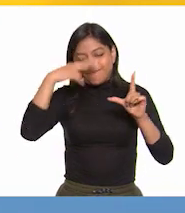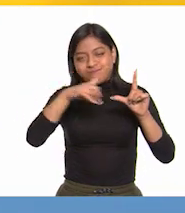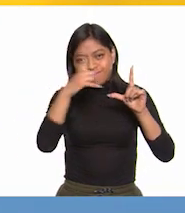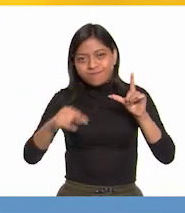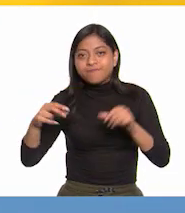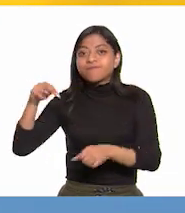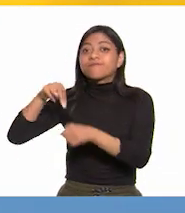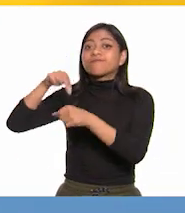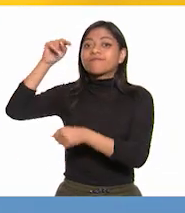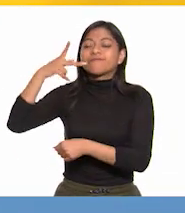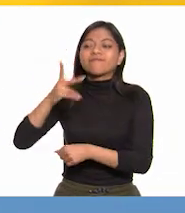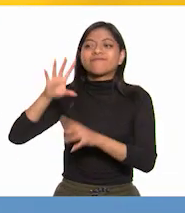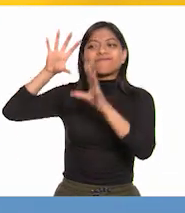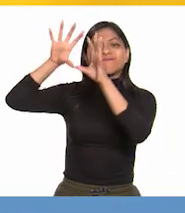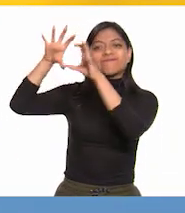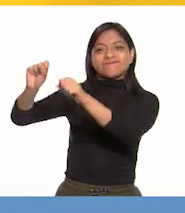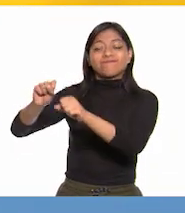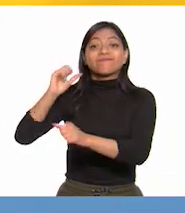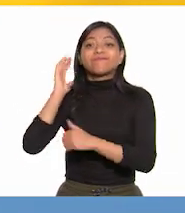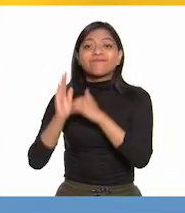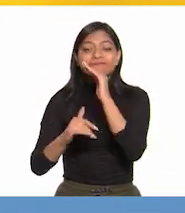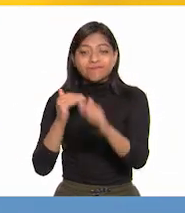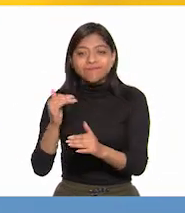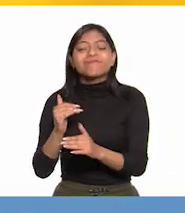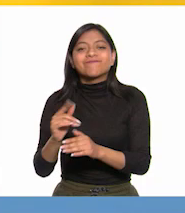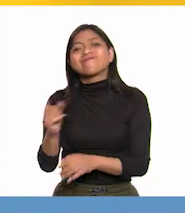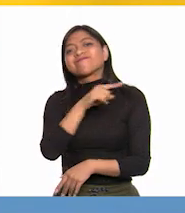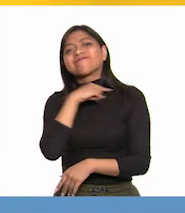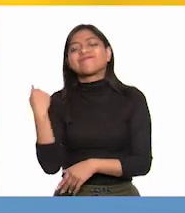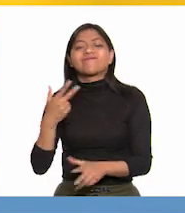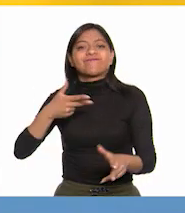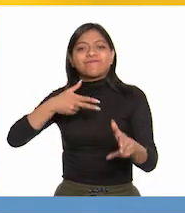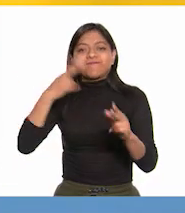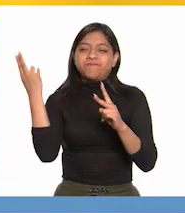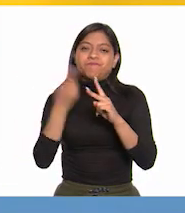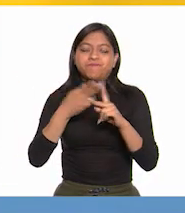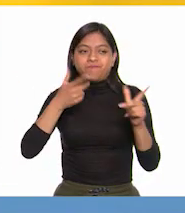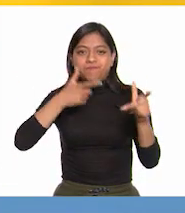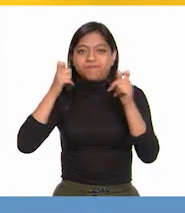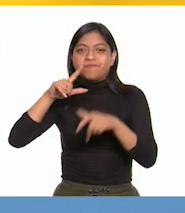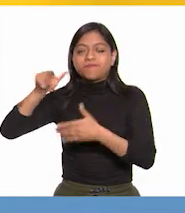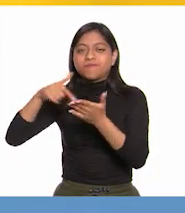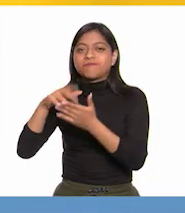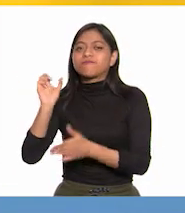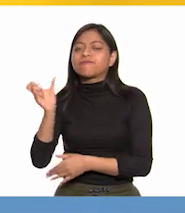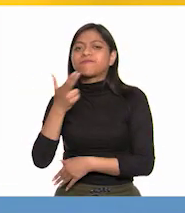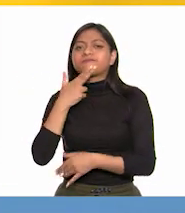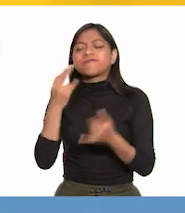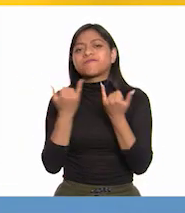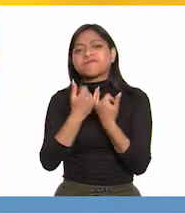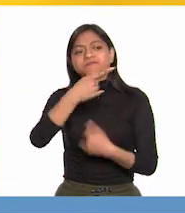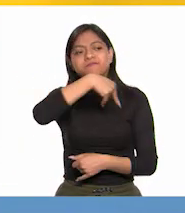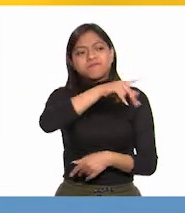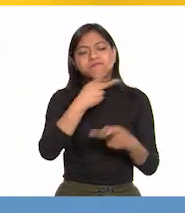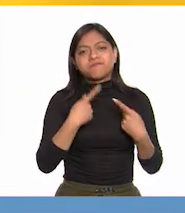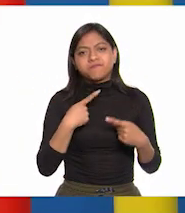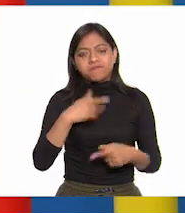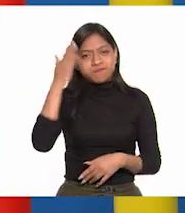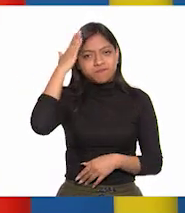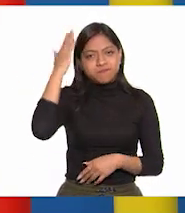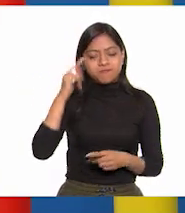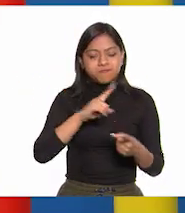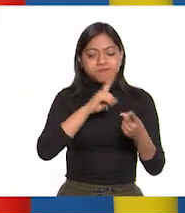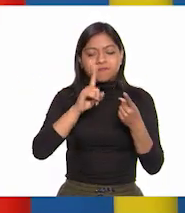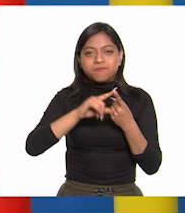fueron capturados y posteriormente fueron fusilados en Chihuahua, junto con otros caudillos como Juan Aldama y